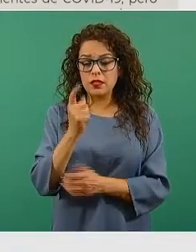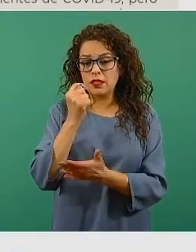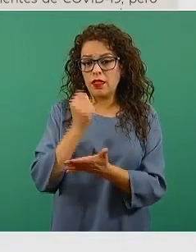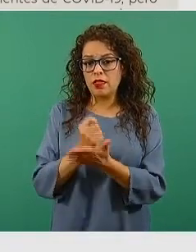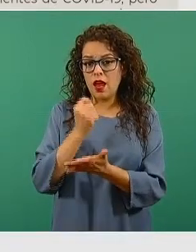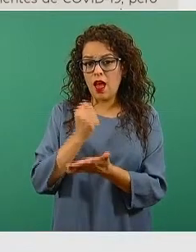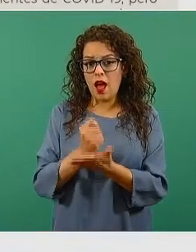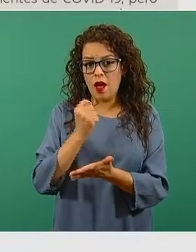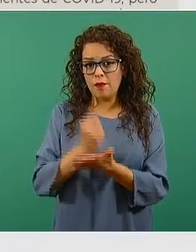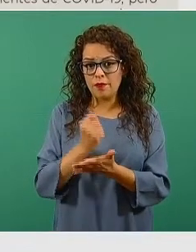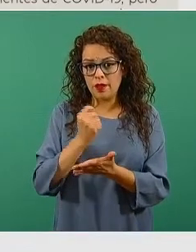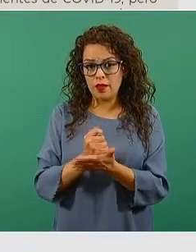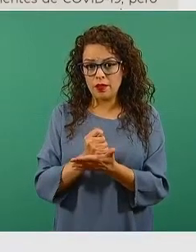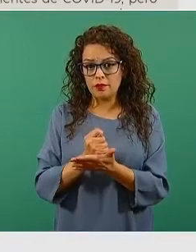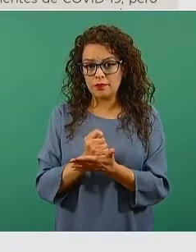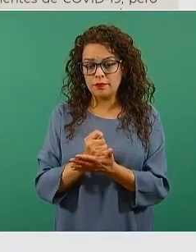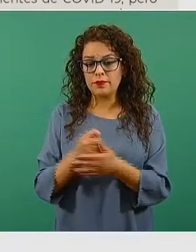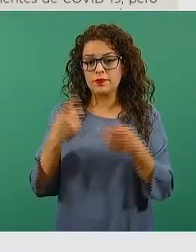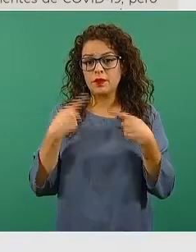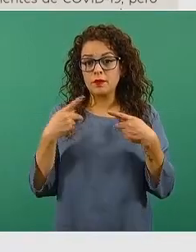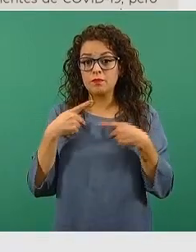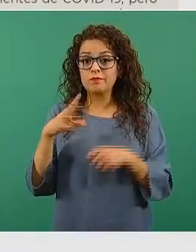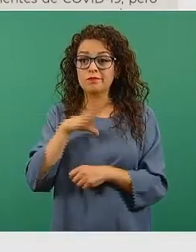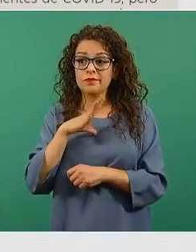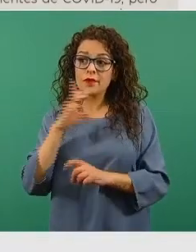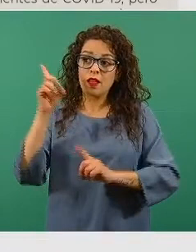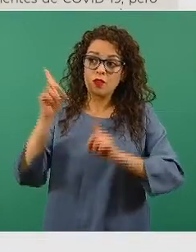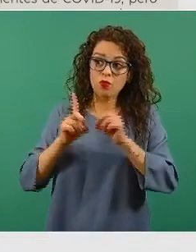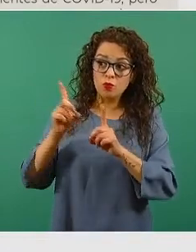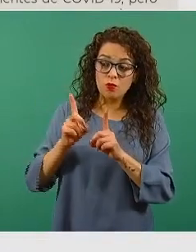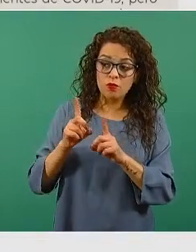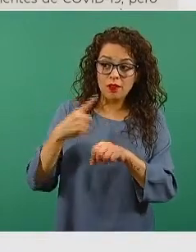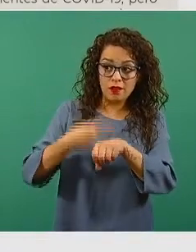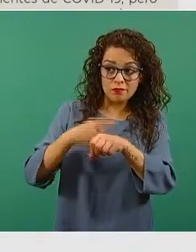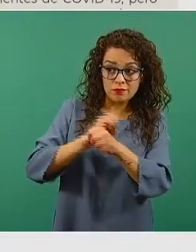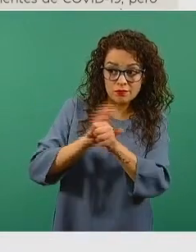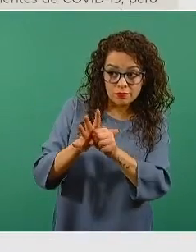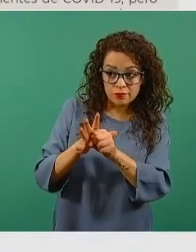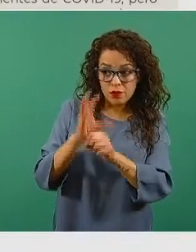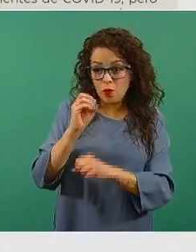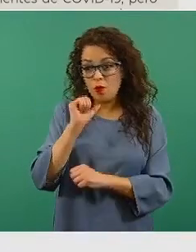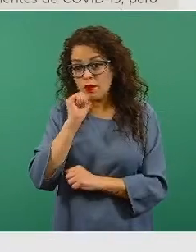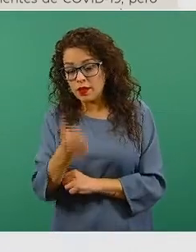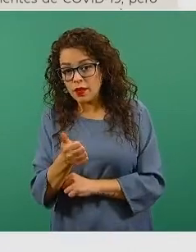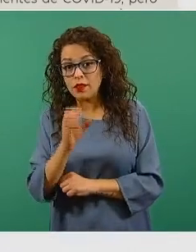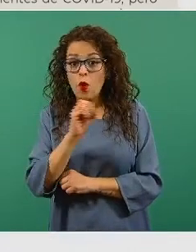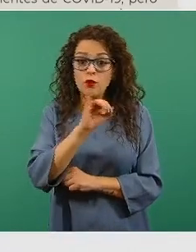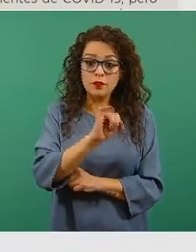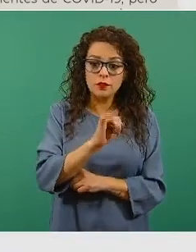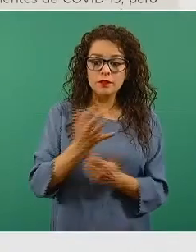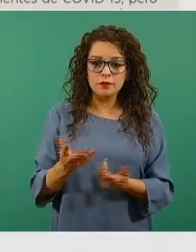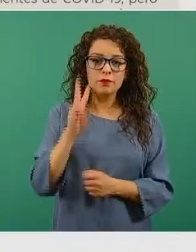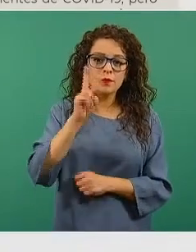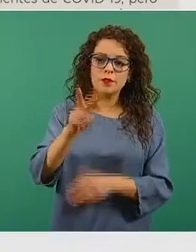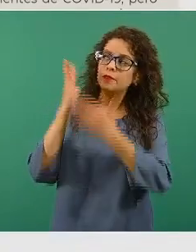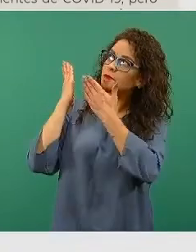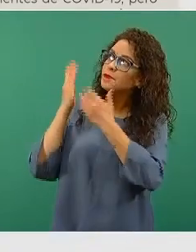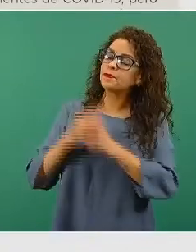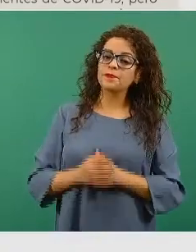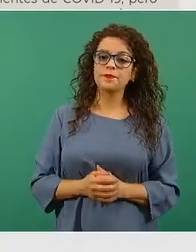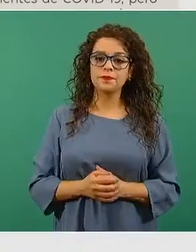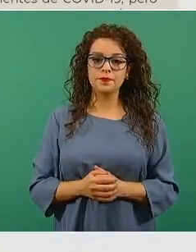terapia a pacientes sospechosos confirmados con COVID-19. El personal importantísimo, personal que